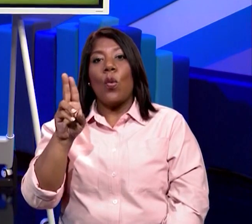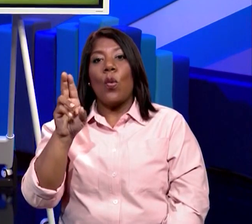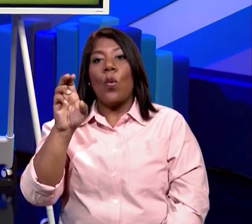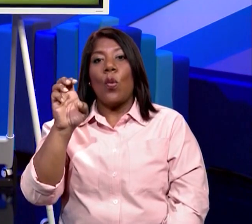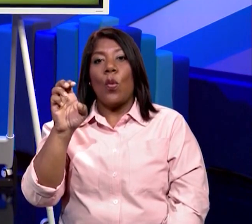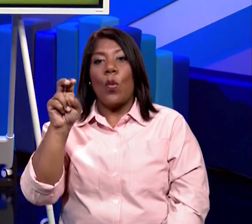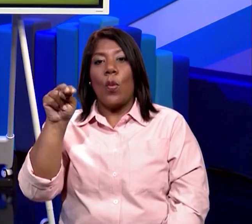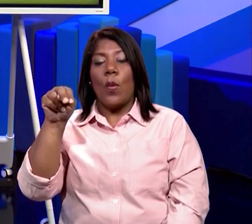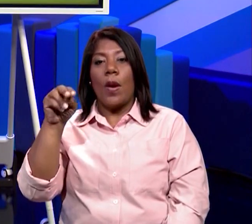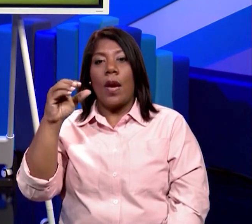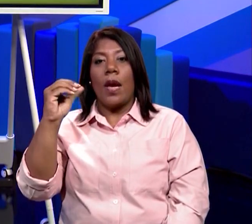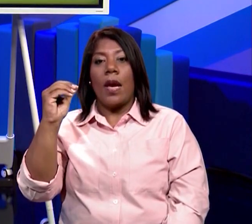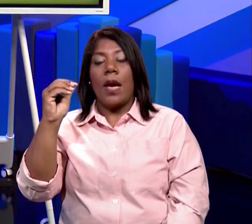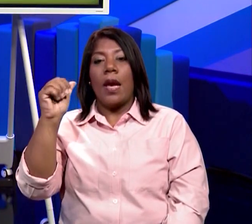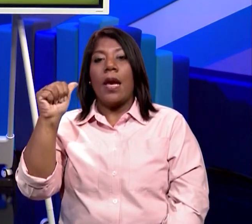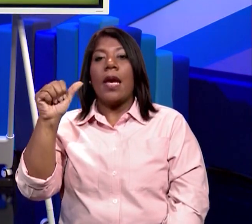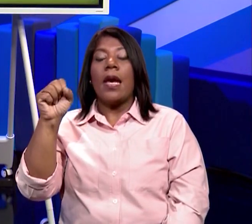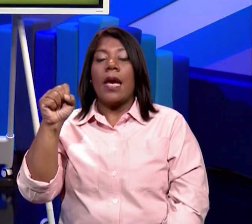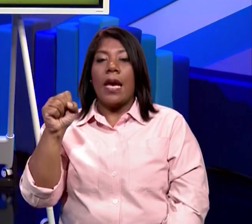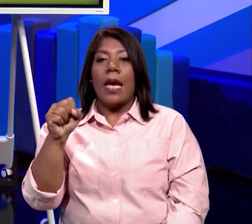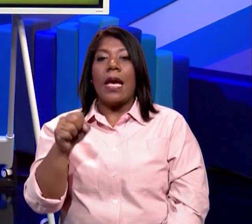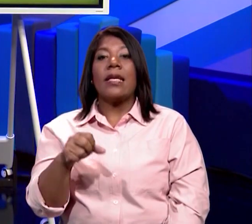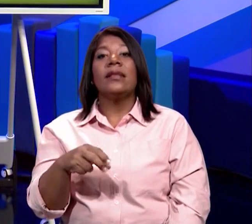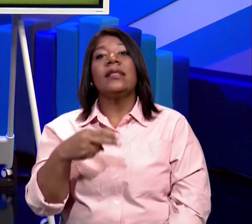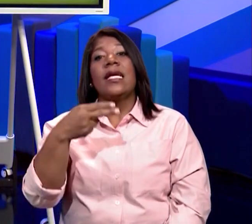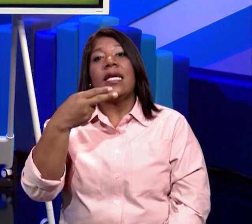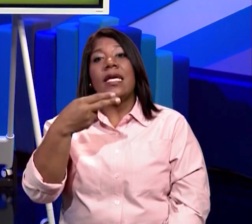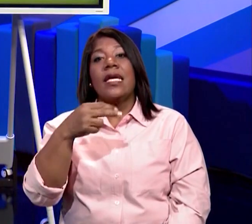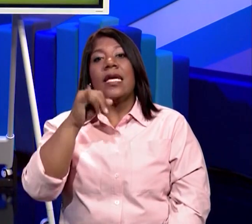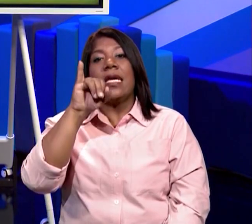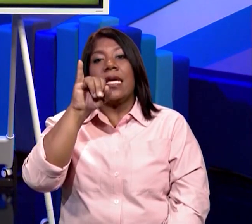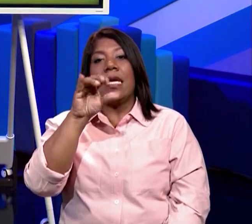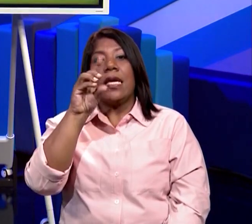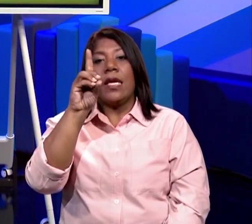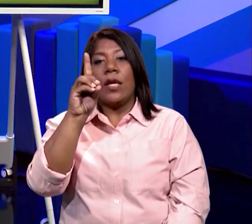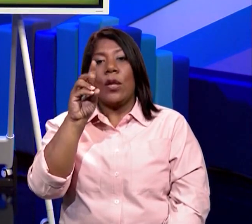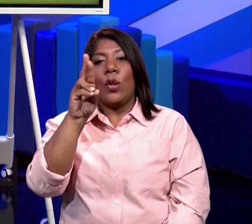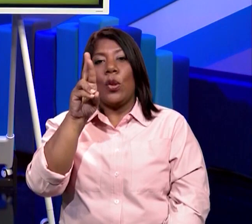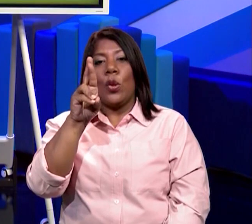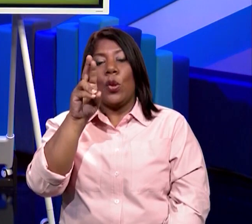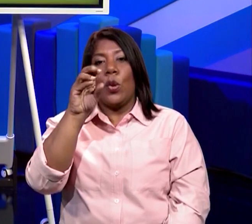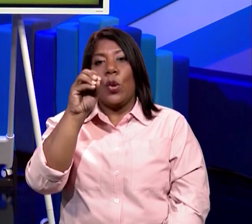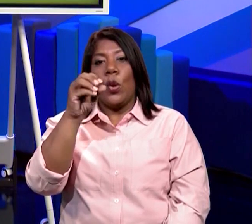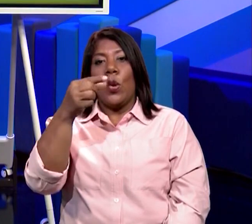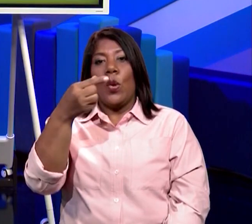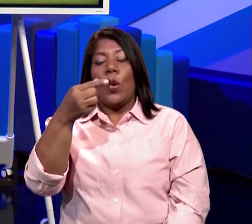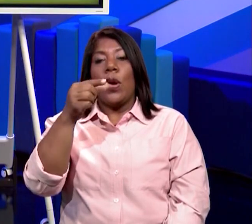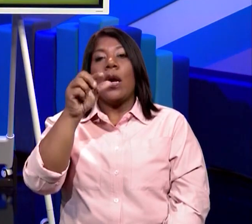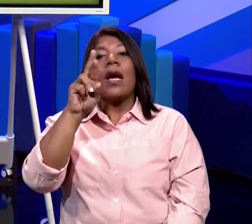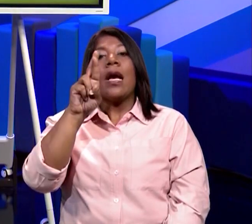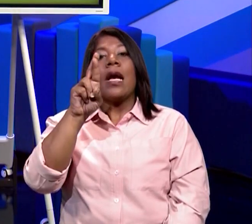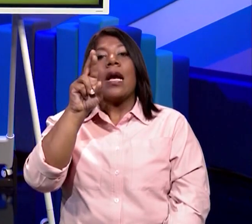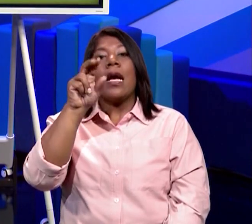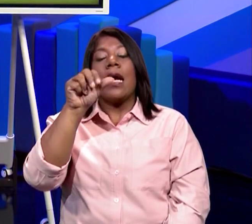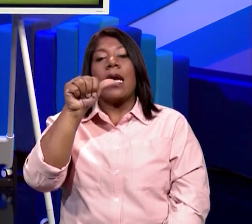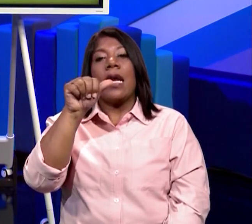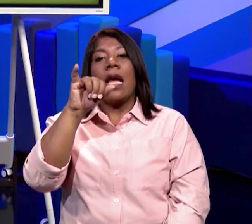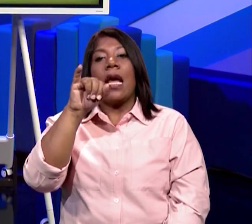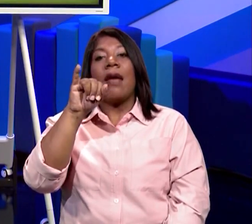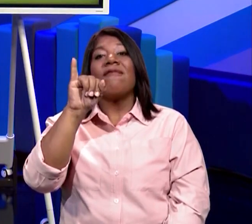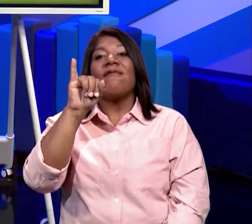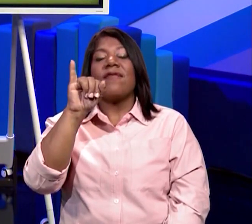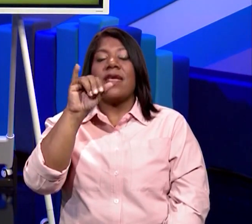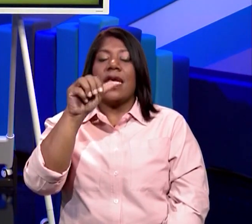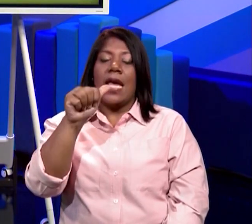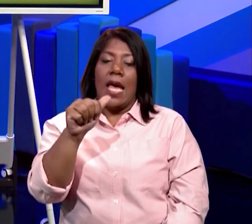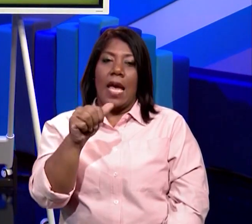tiene que ver con el agua, la hidrografía. Es la ciencia que estudia el agua. Y